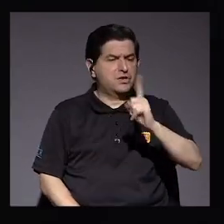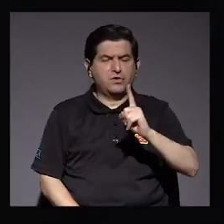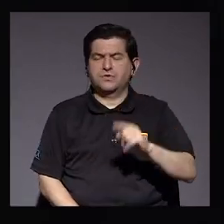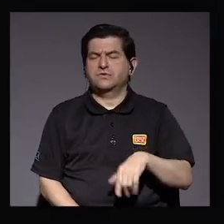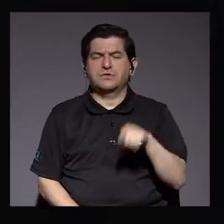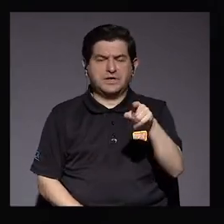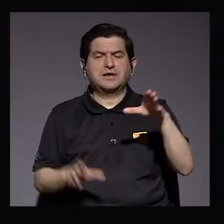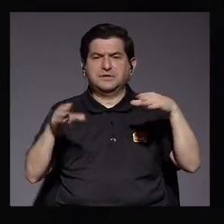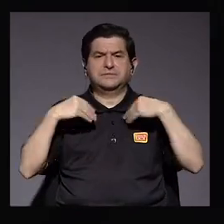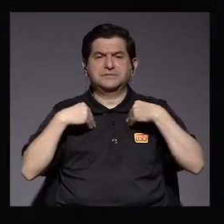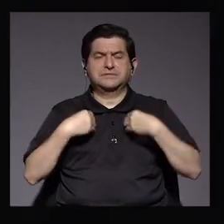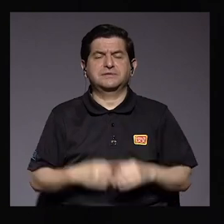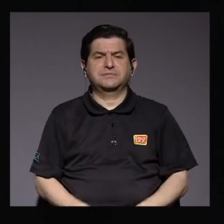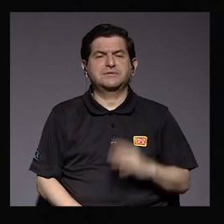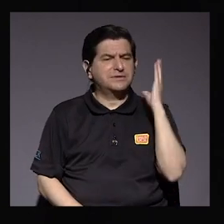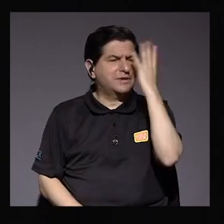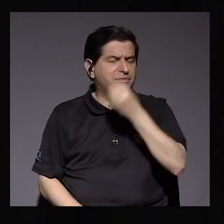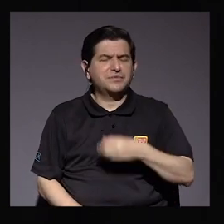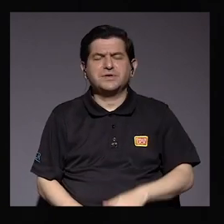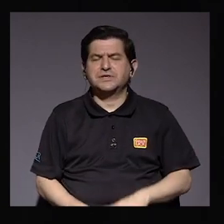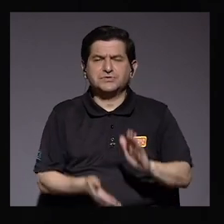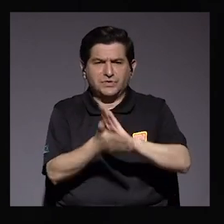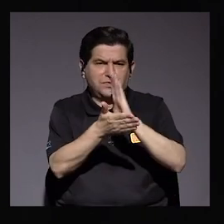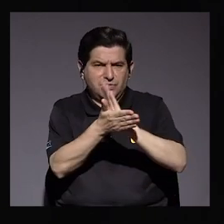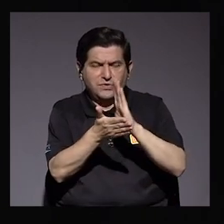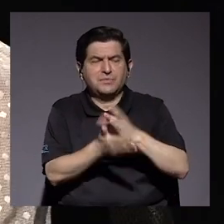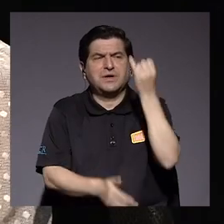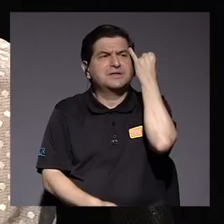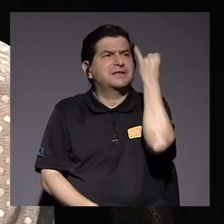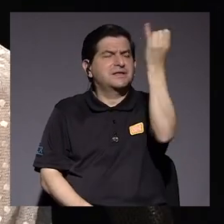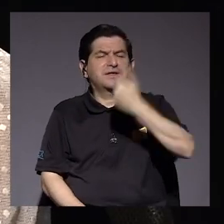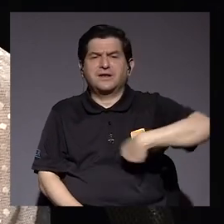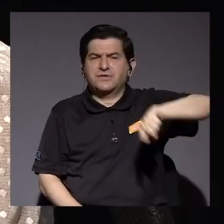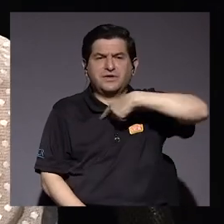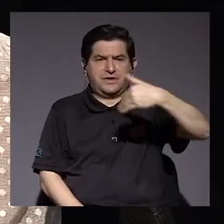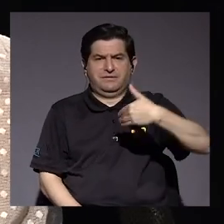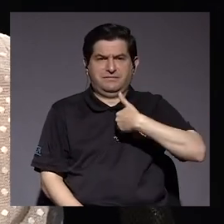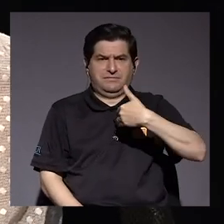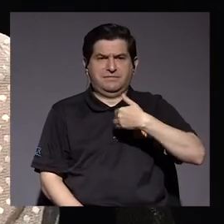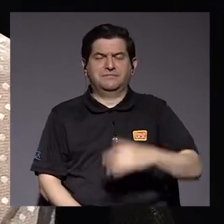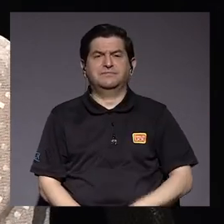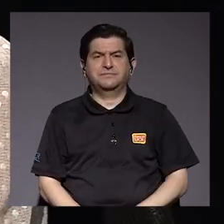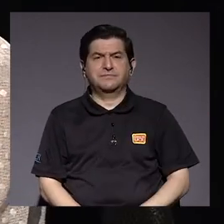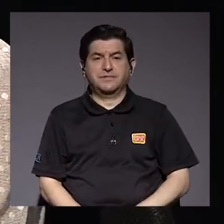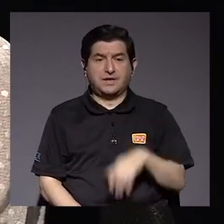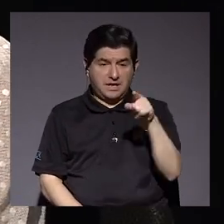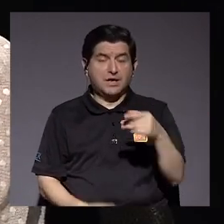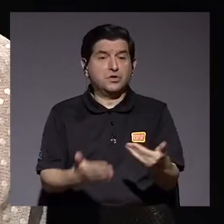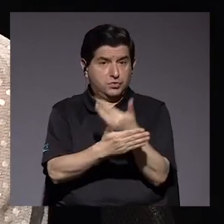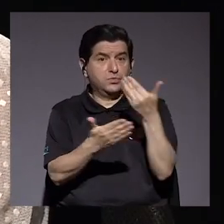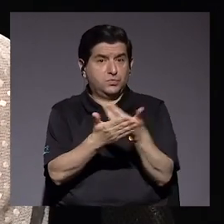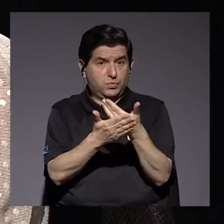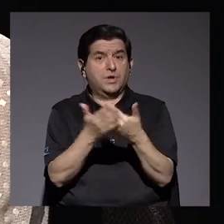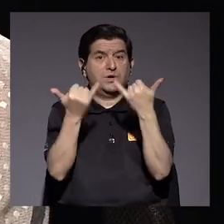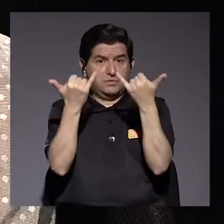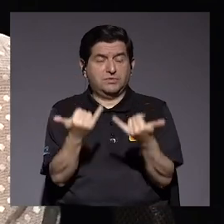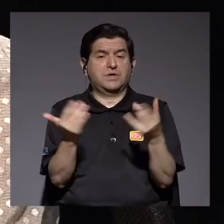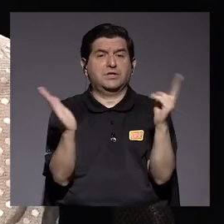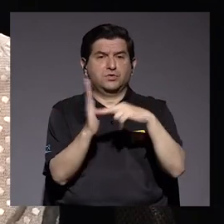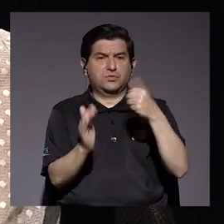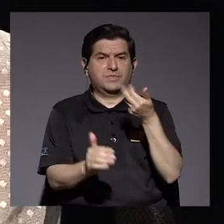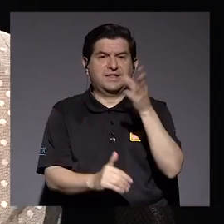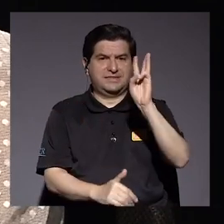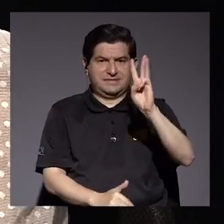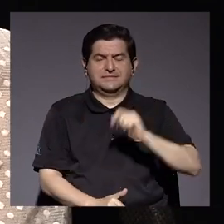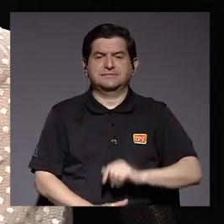Es una belleza de cartas, una belleza de ideología la que tenemos nosotros, una carta renovada en el 2016.